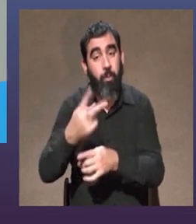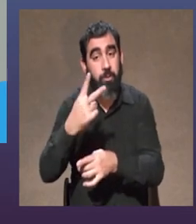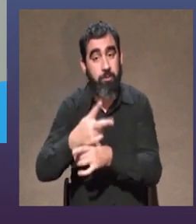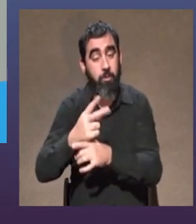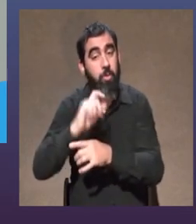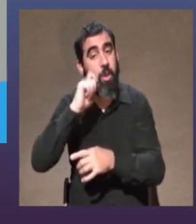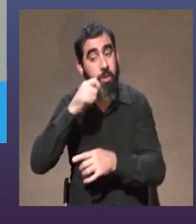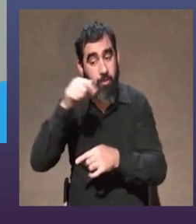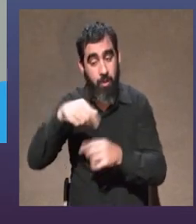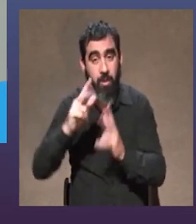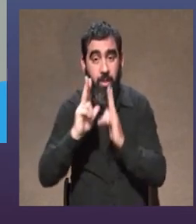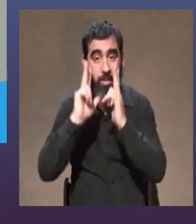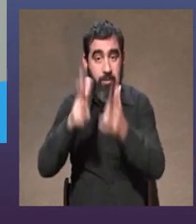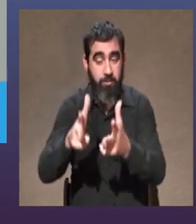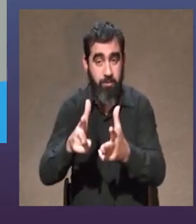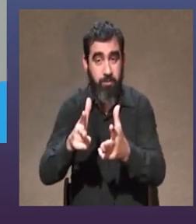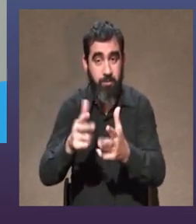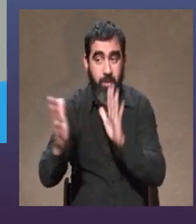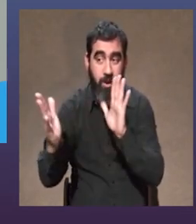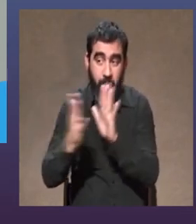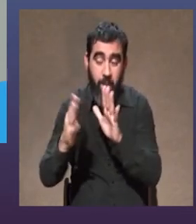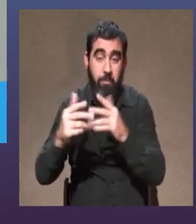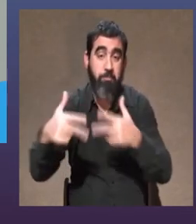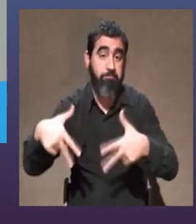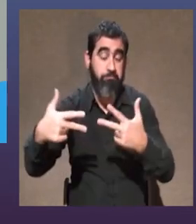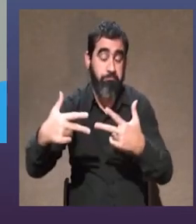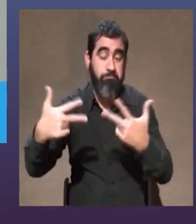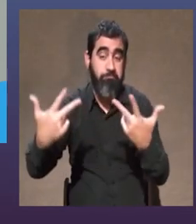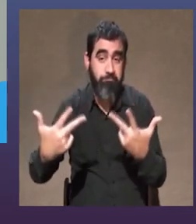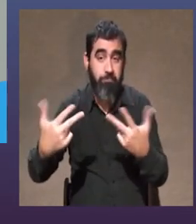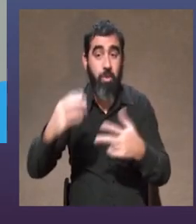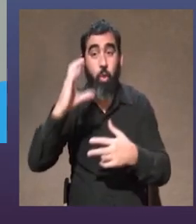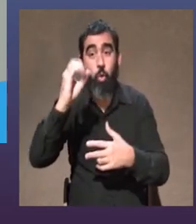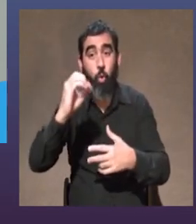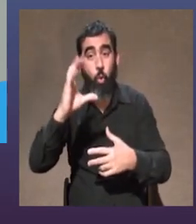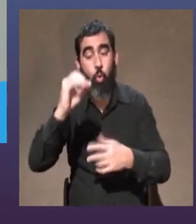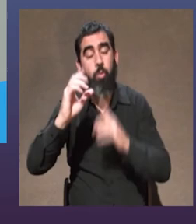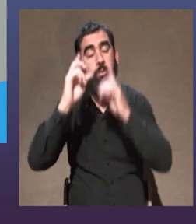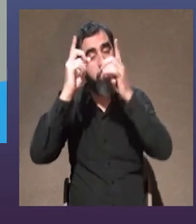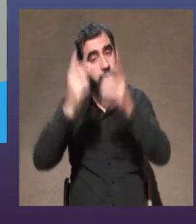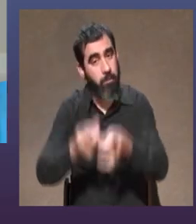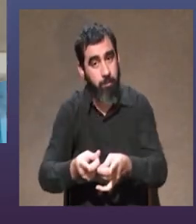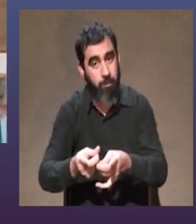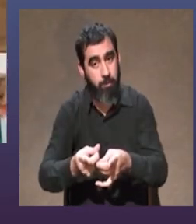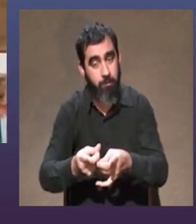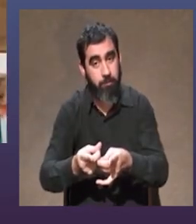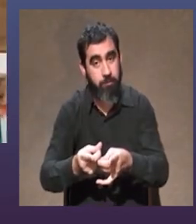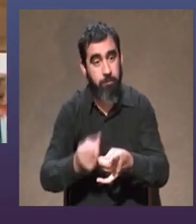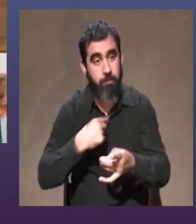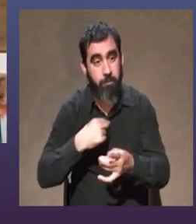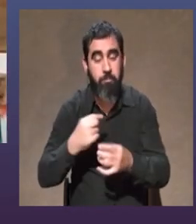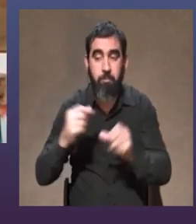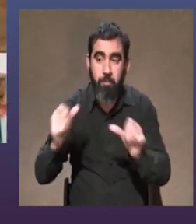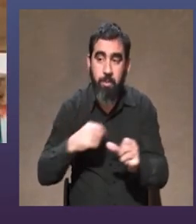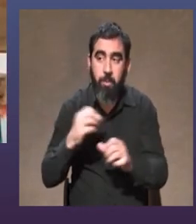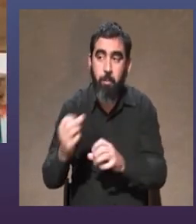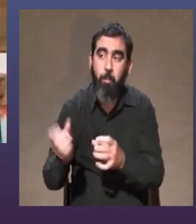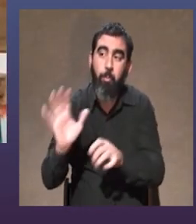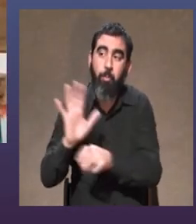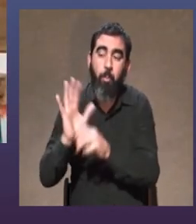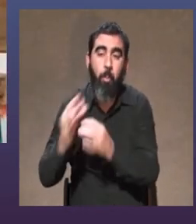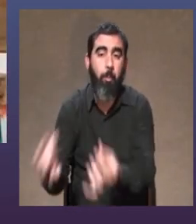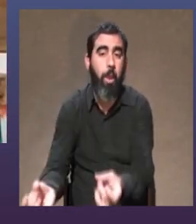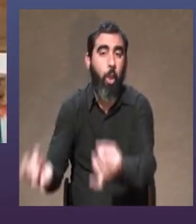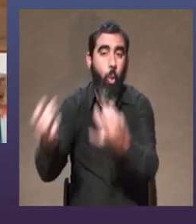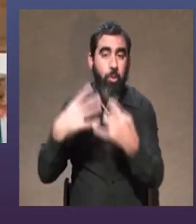es lindo poder decirlo acá no cara a cara pero pantalla a pantalla Coco realmente no es que inspirarme me